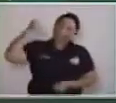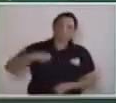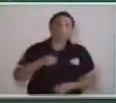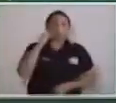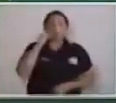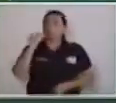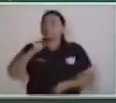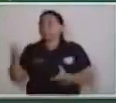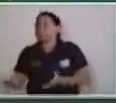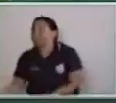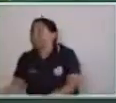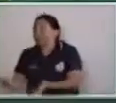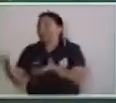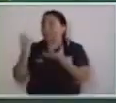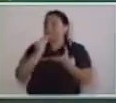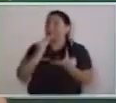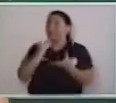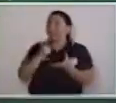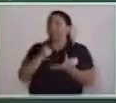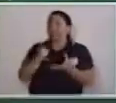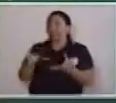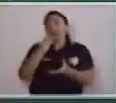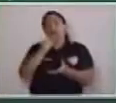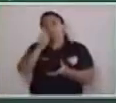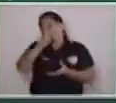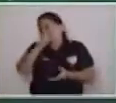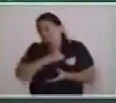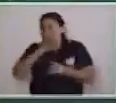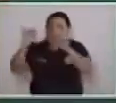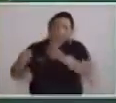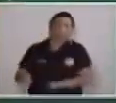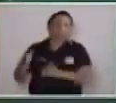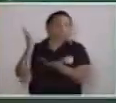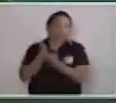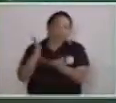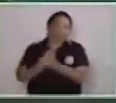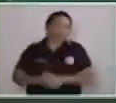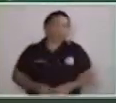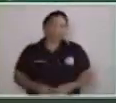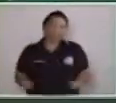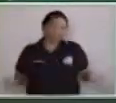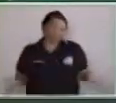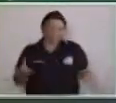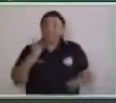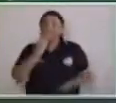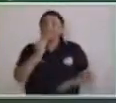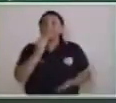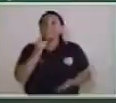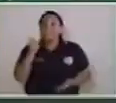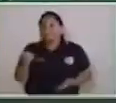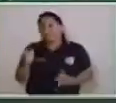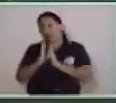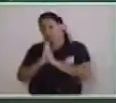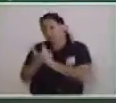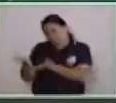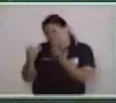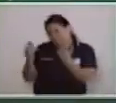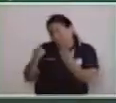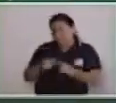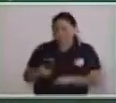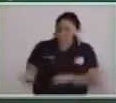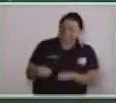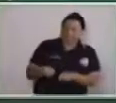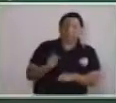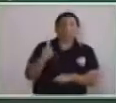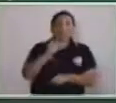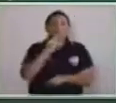al lobo, el lobo si quiere sacar a la chiva La chiva no quiere salir de ahí Sal de ahí chivachinita, sal de